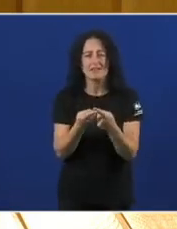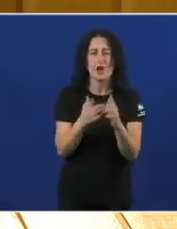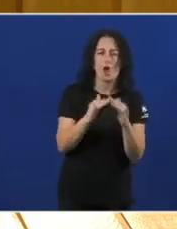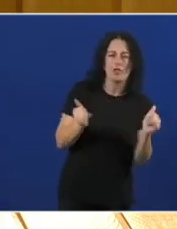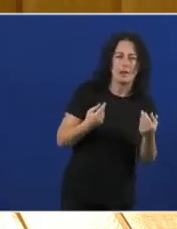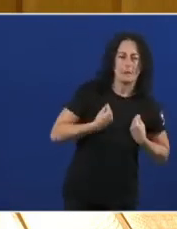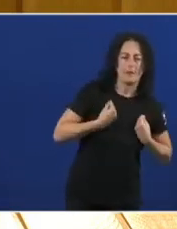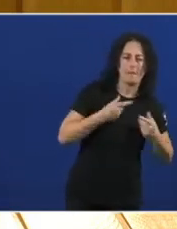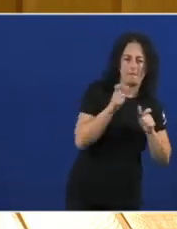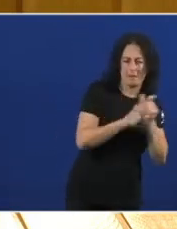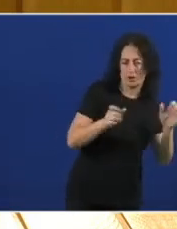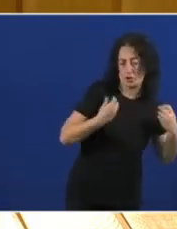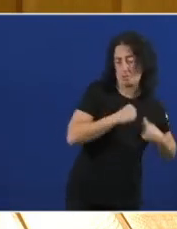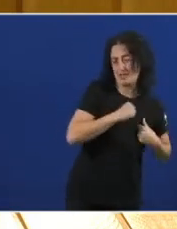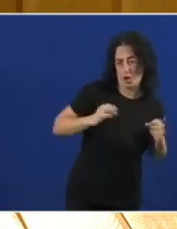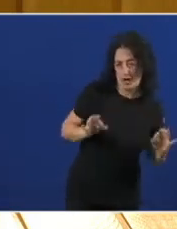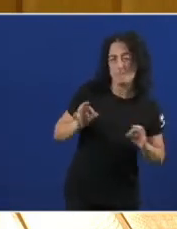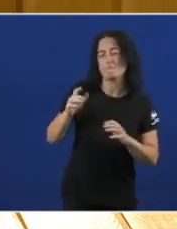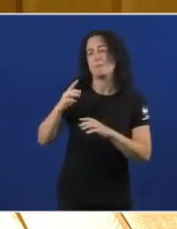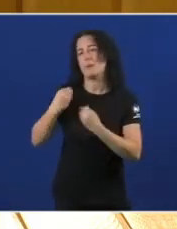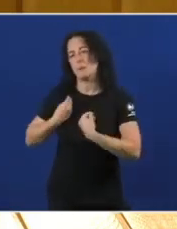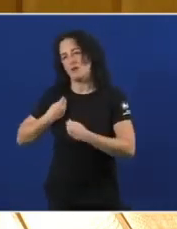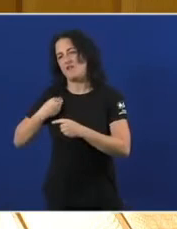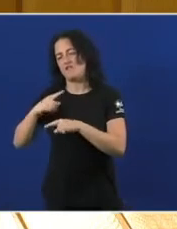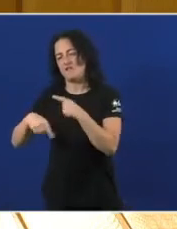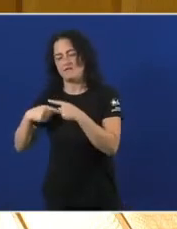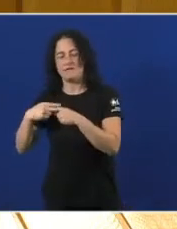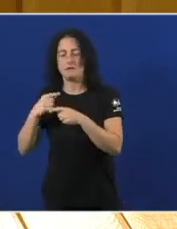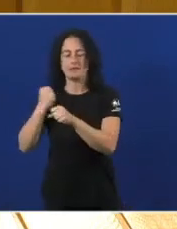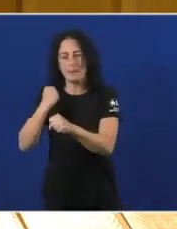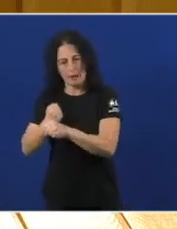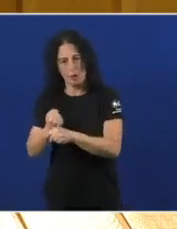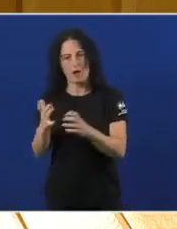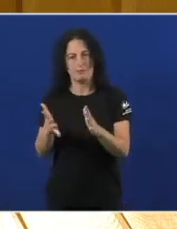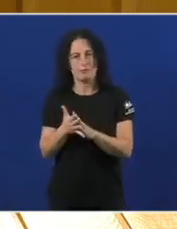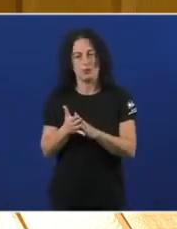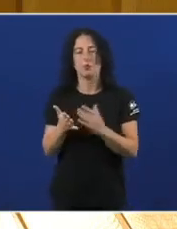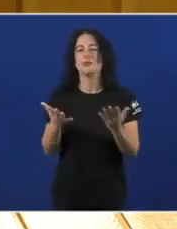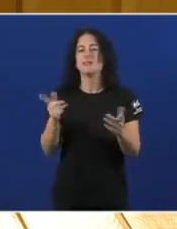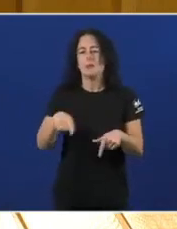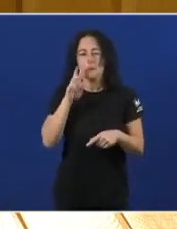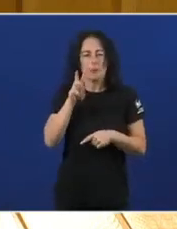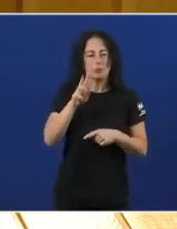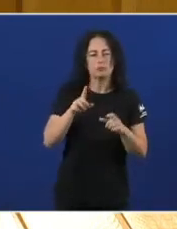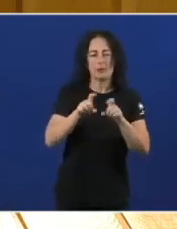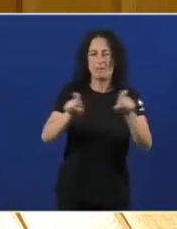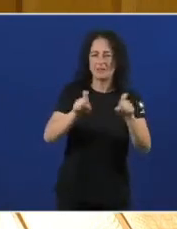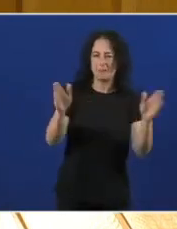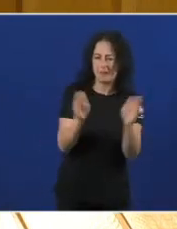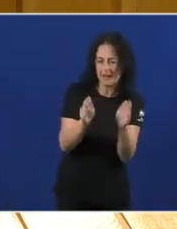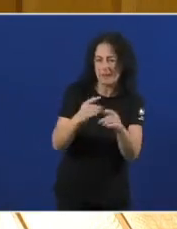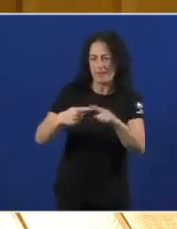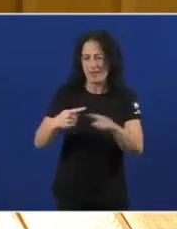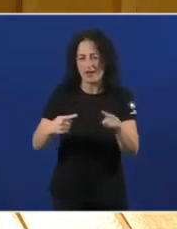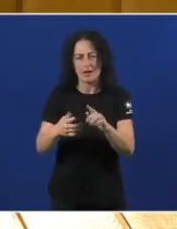vida laboral e personal Sobre todo As mulleres Sen renderse Cada día Coñecemos Pequenas e medianas Empresas Que son punteiras